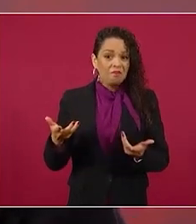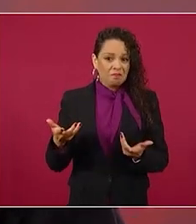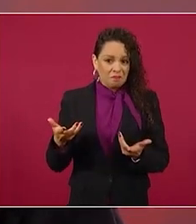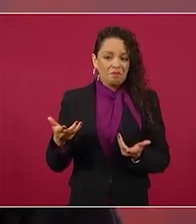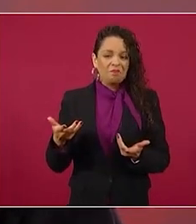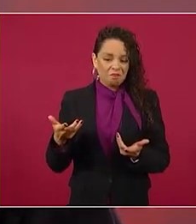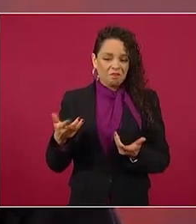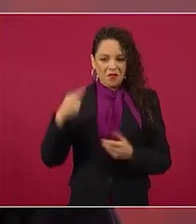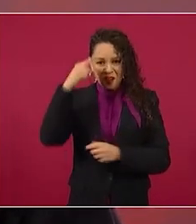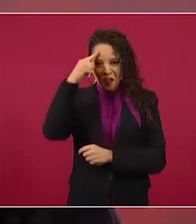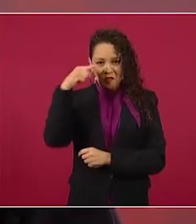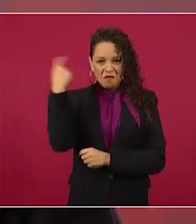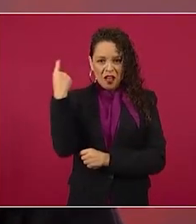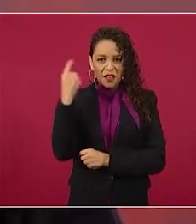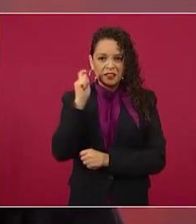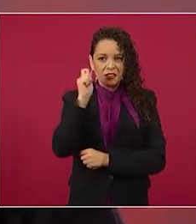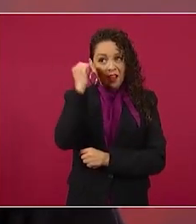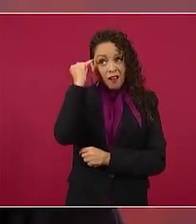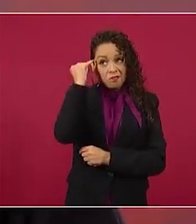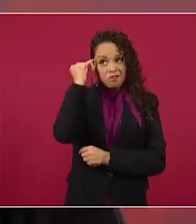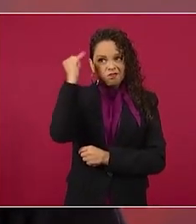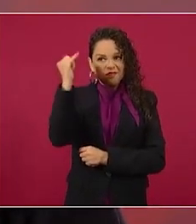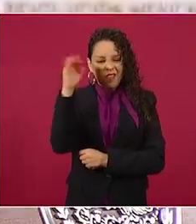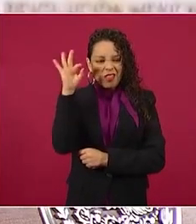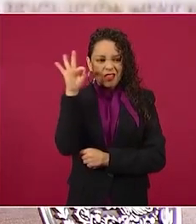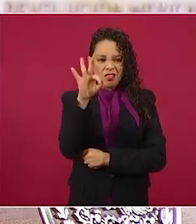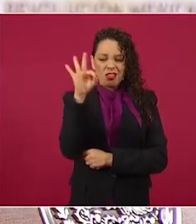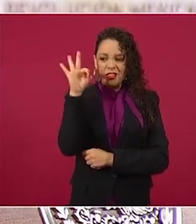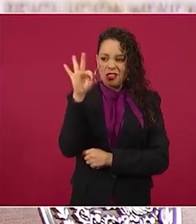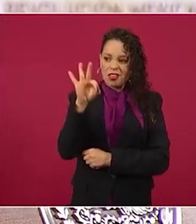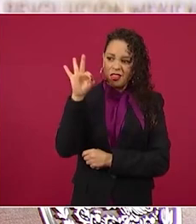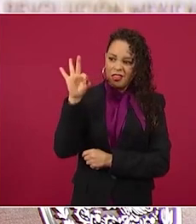inventar cualquier